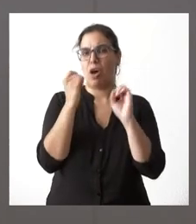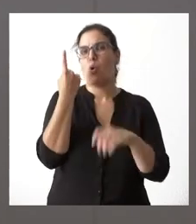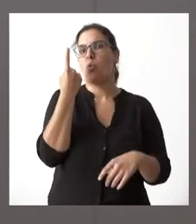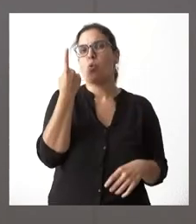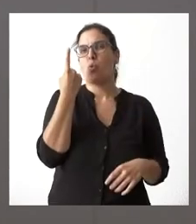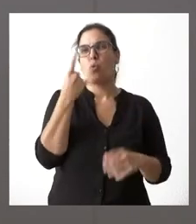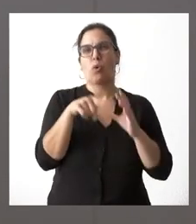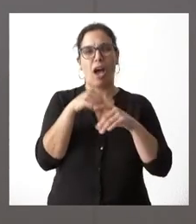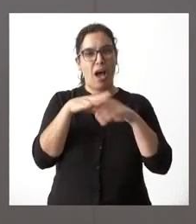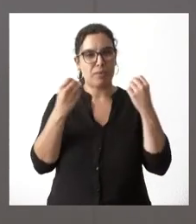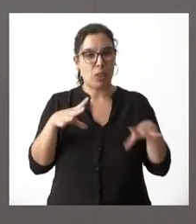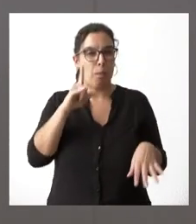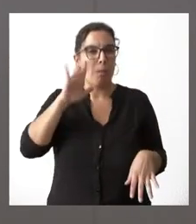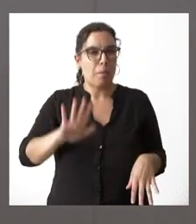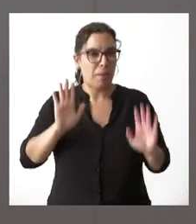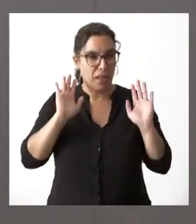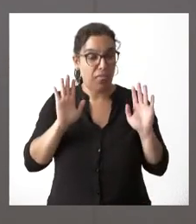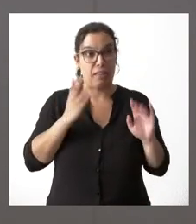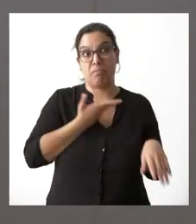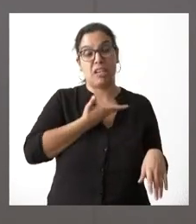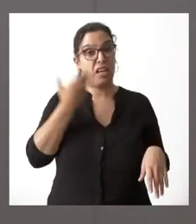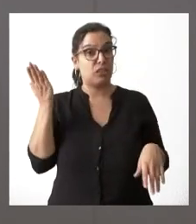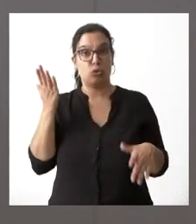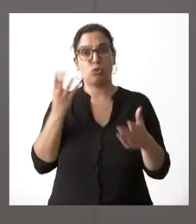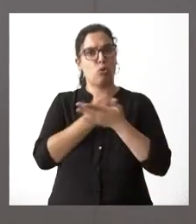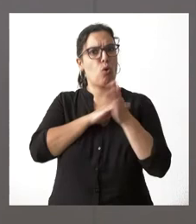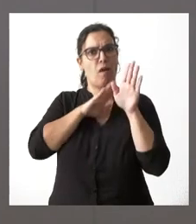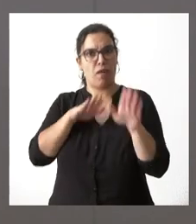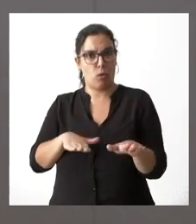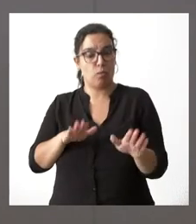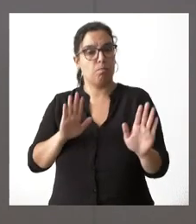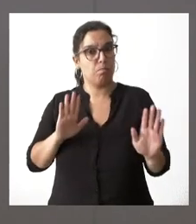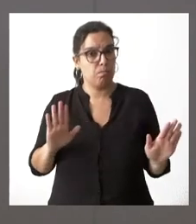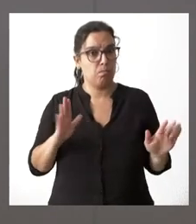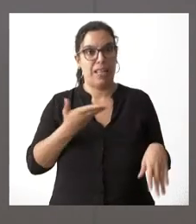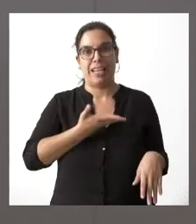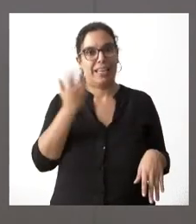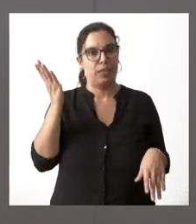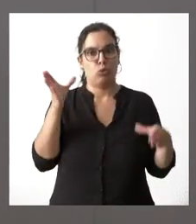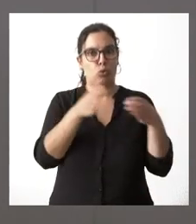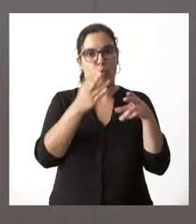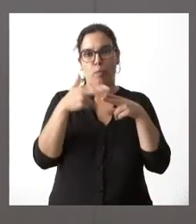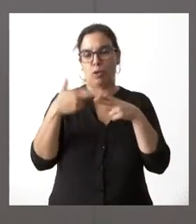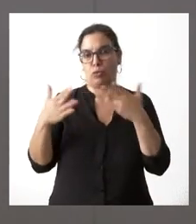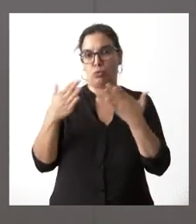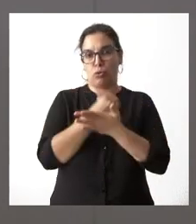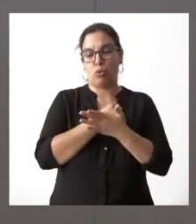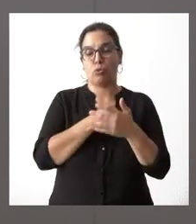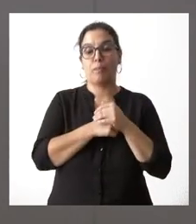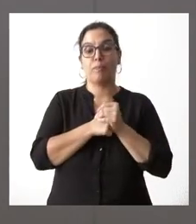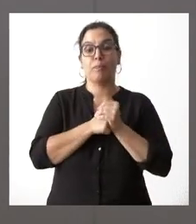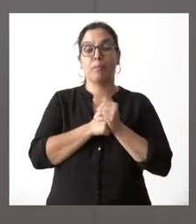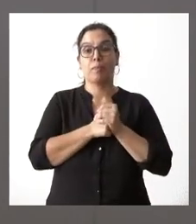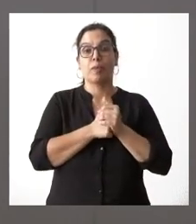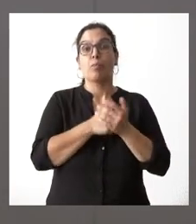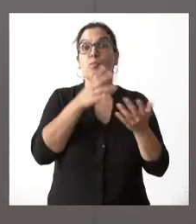abstención lo demás fueron votos a favor del resto de los grupos parlamentarios y si eso es así es